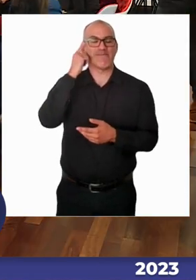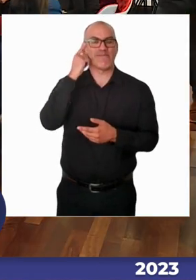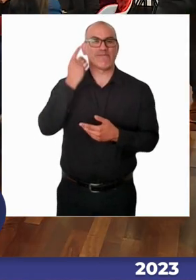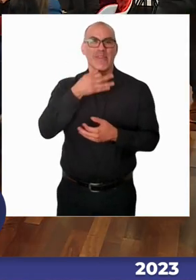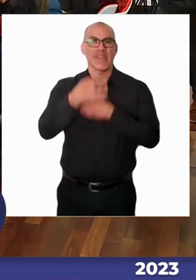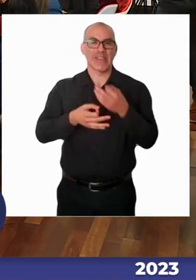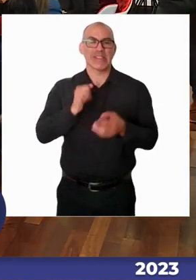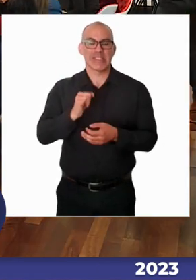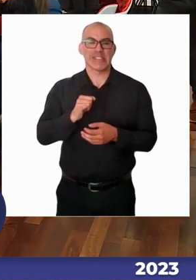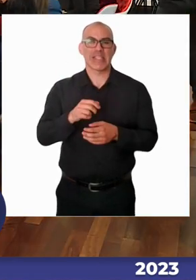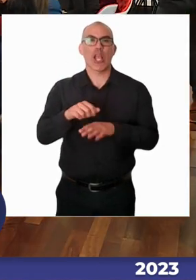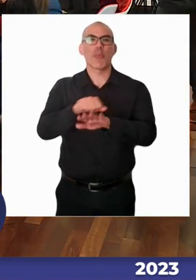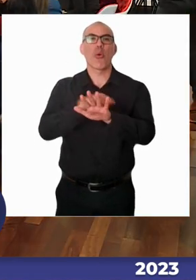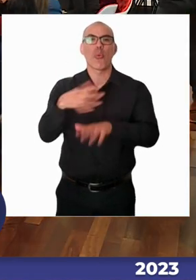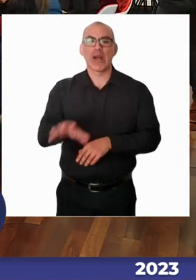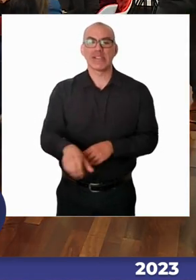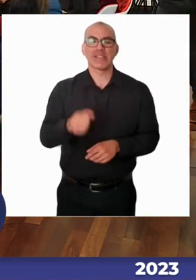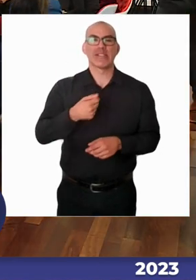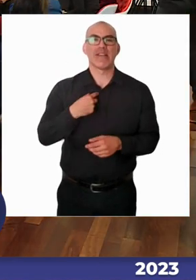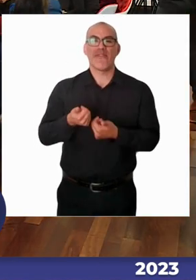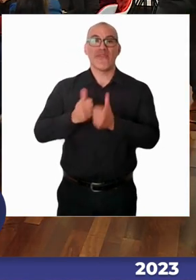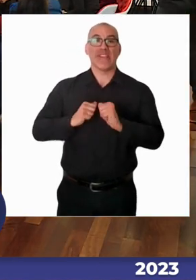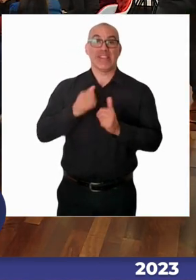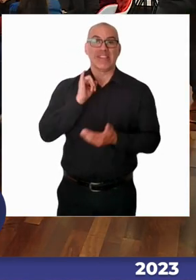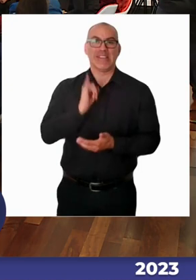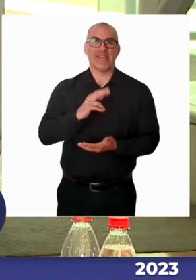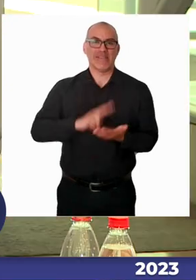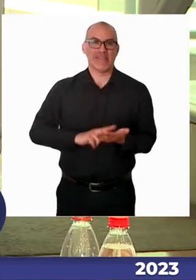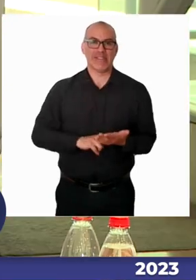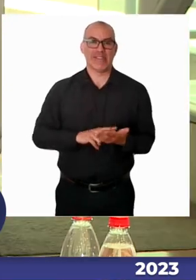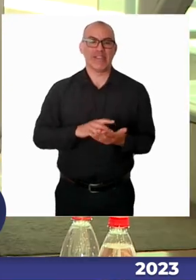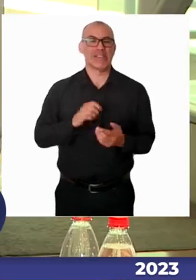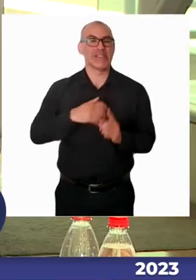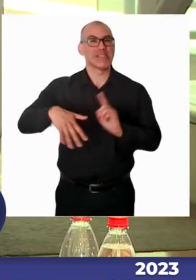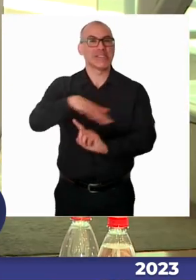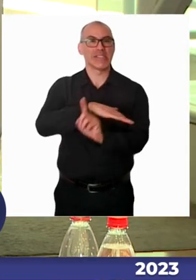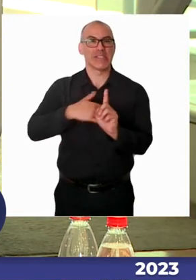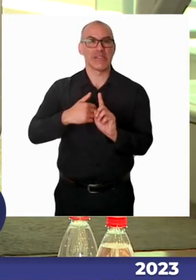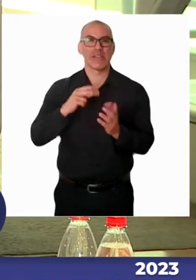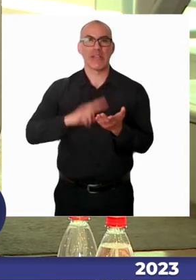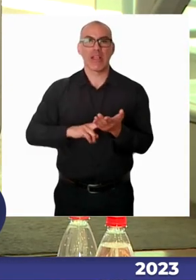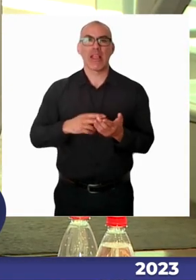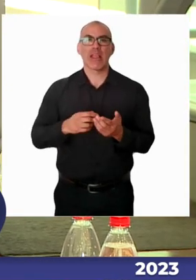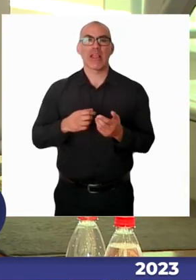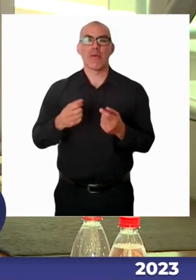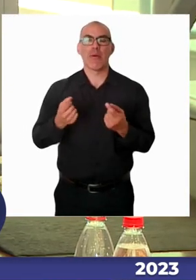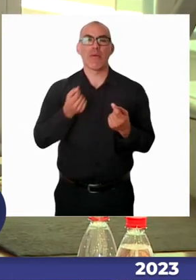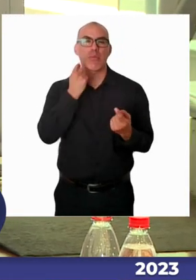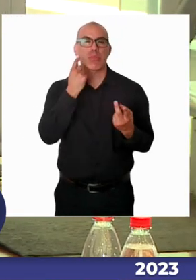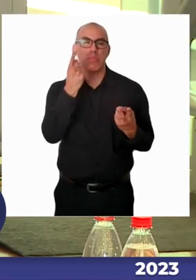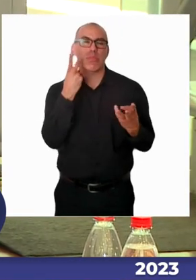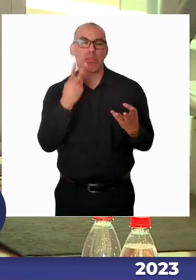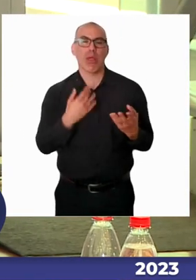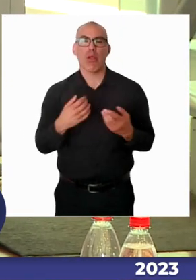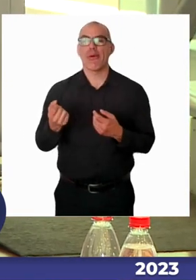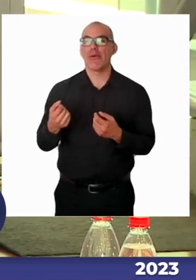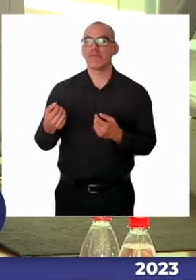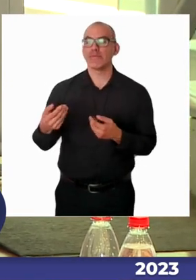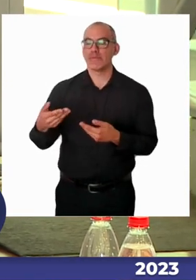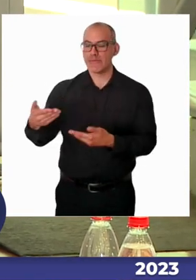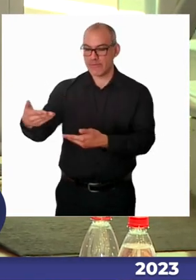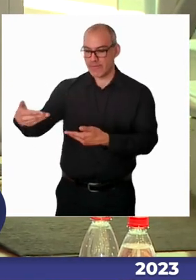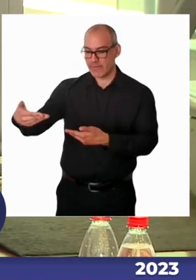insisto, todas las situaciones, las demandas, denuncias, inquietudes, que nos llegan, cuando uno las conoce,